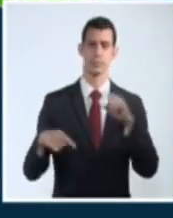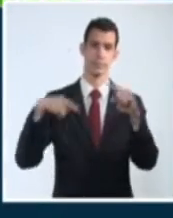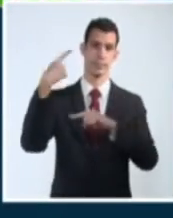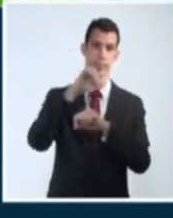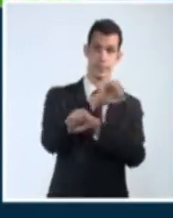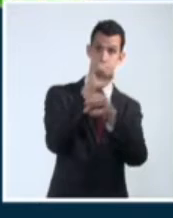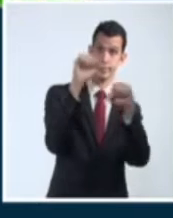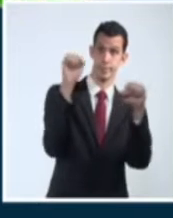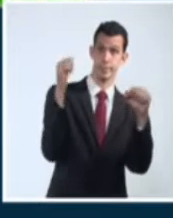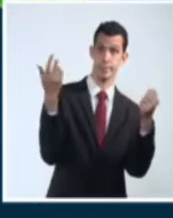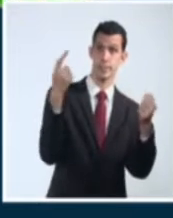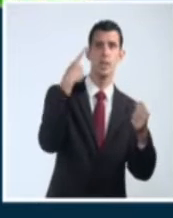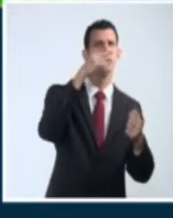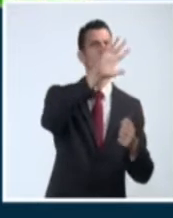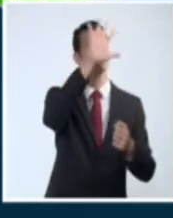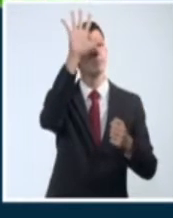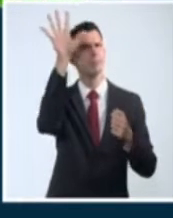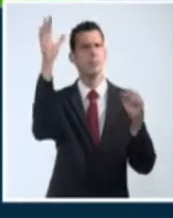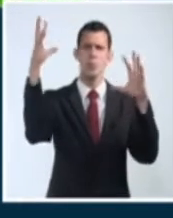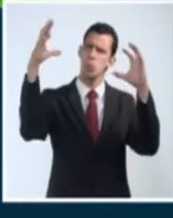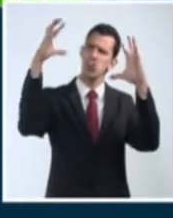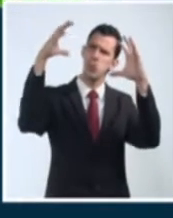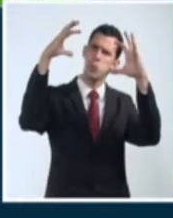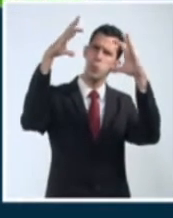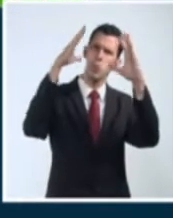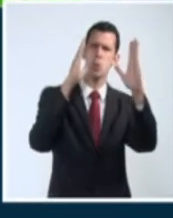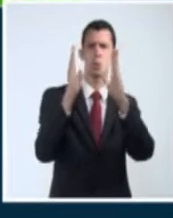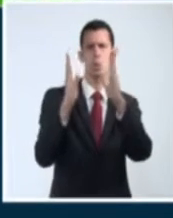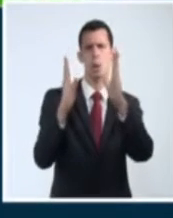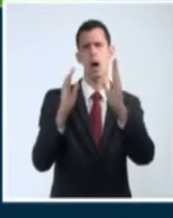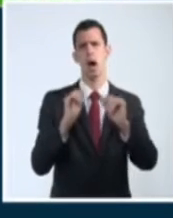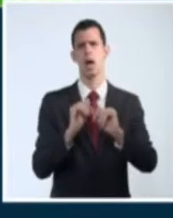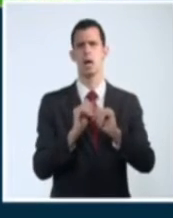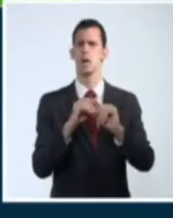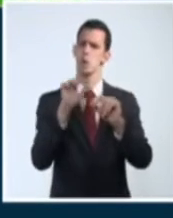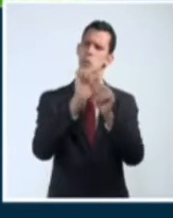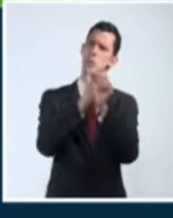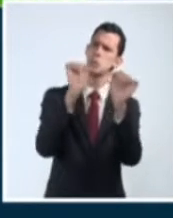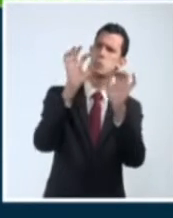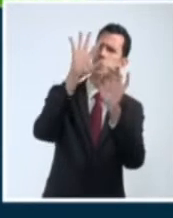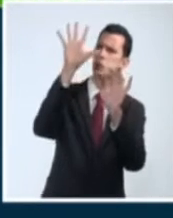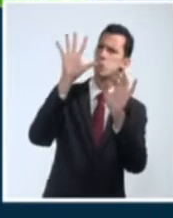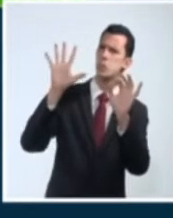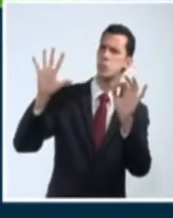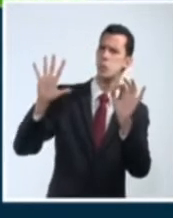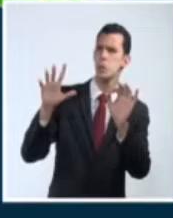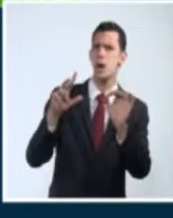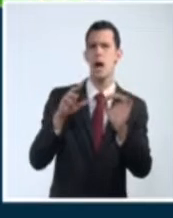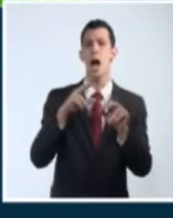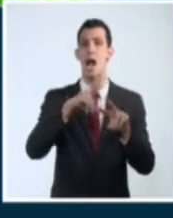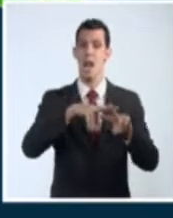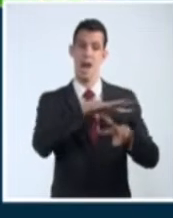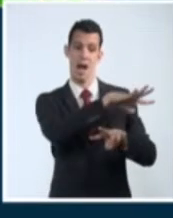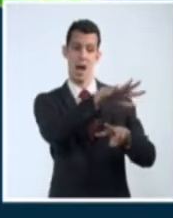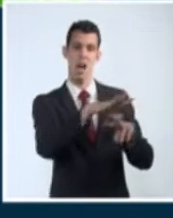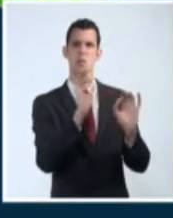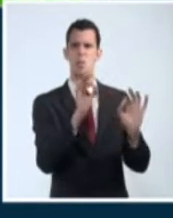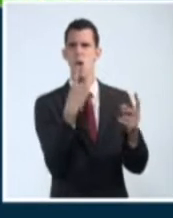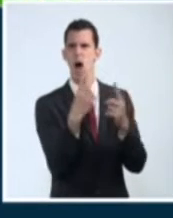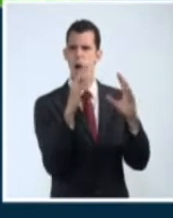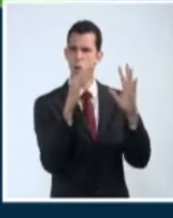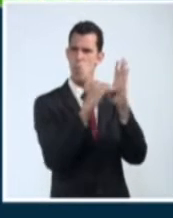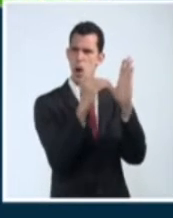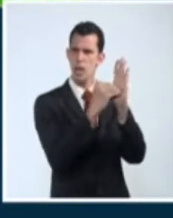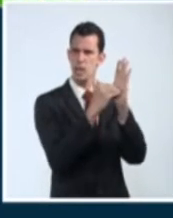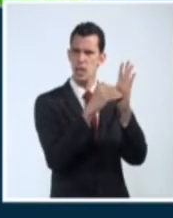nublado, en el resto del país predominará la poca nubosidad desde el amanecer y durante la mañana en la tarde se nublará en la zona occidental de la Chipe o principalmente hacia el